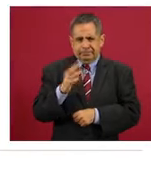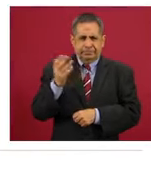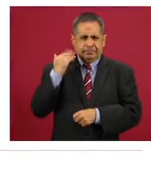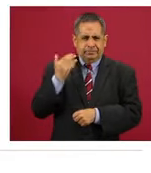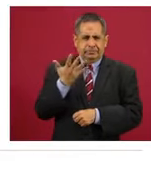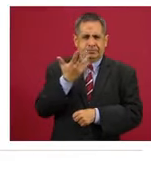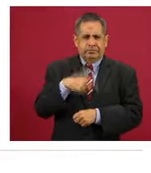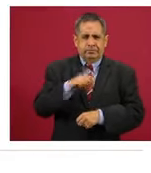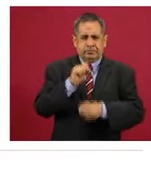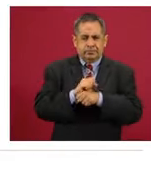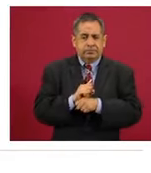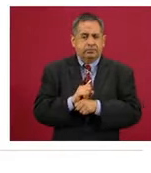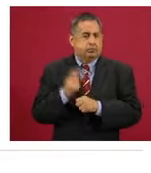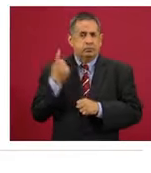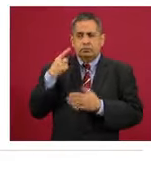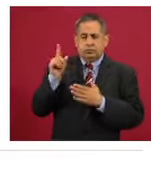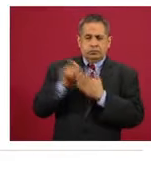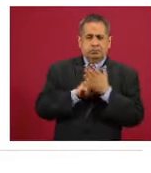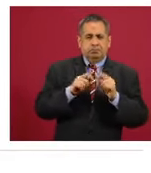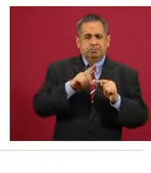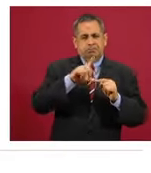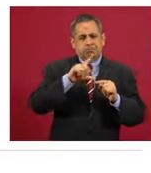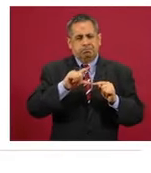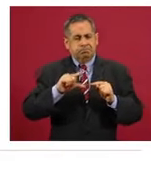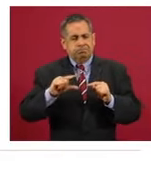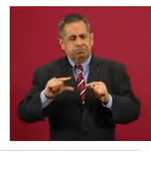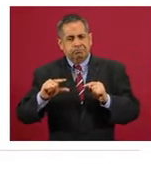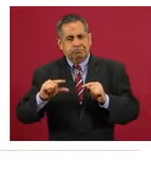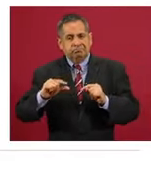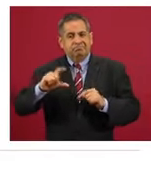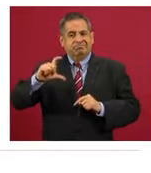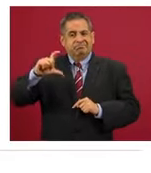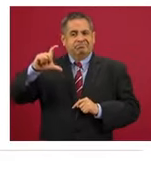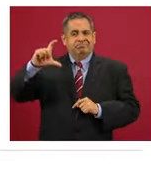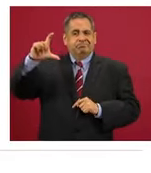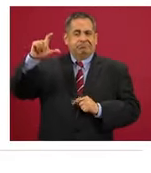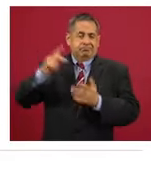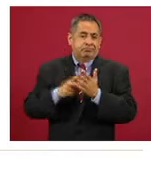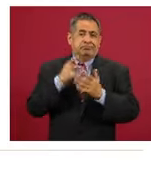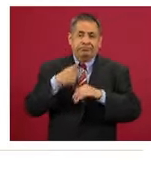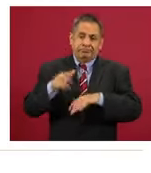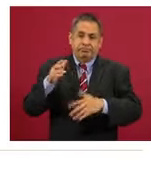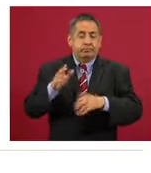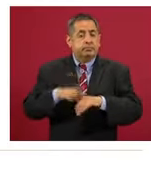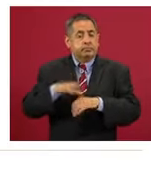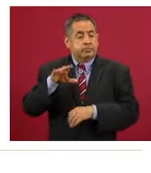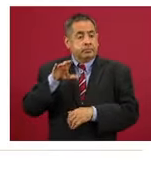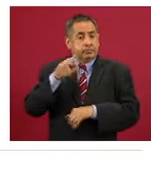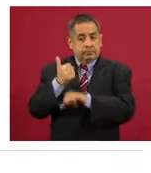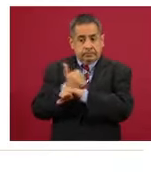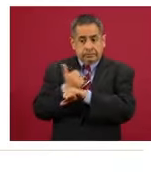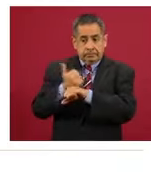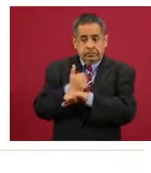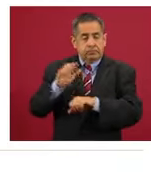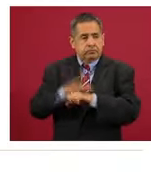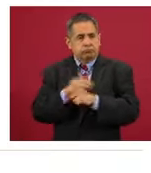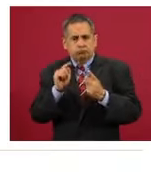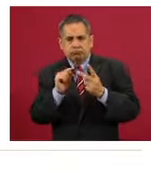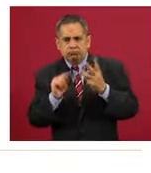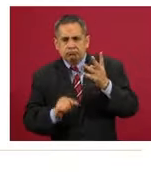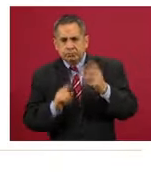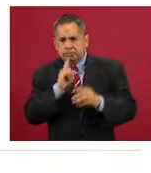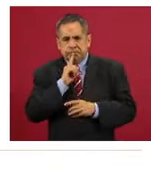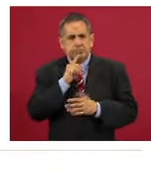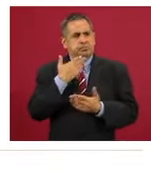cinco semanas, el último mes, tiene una tendencia a la alza. Sin embargo, ya está en color amarillo porque varios de los otros indicadores de